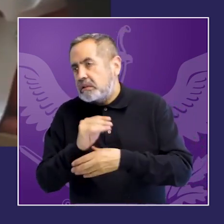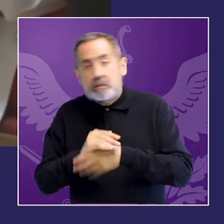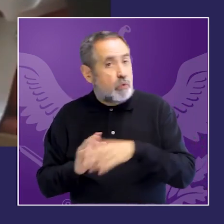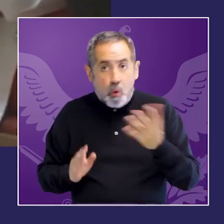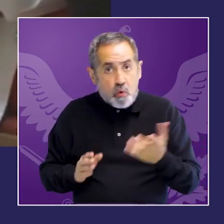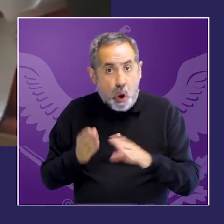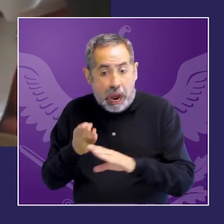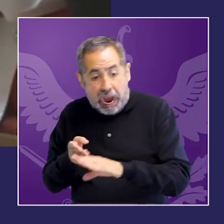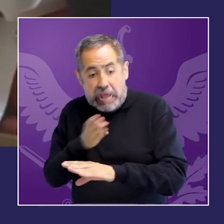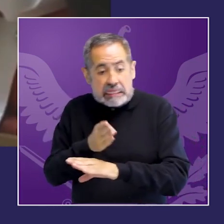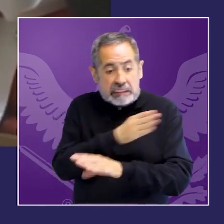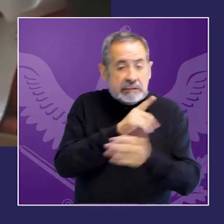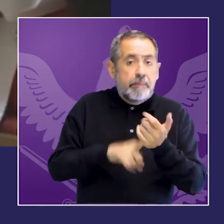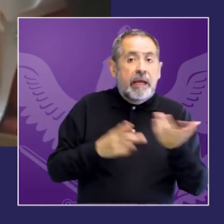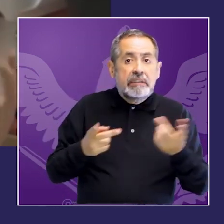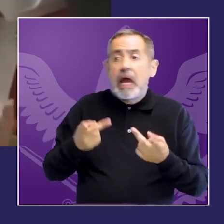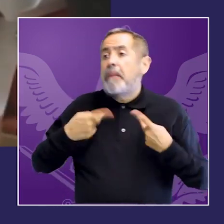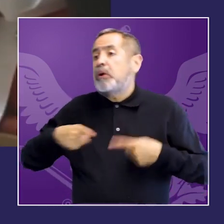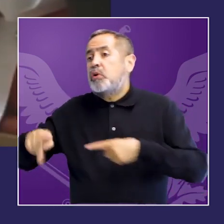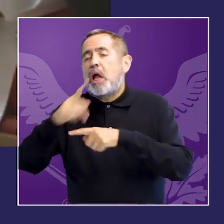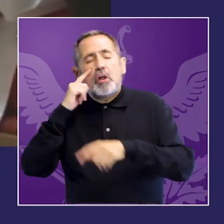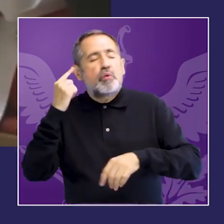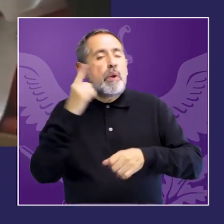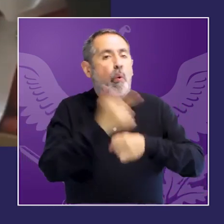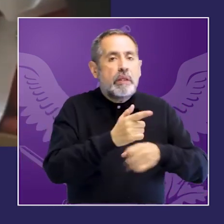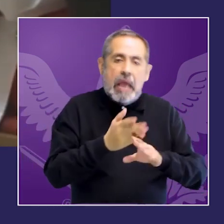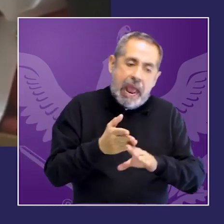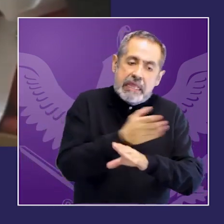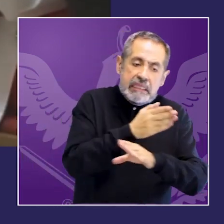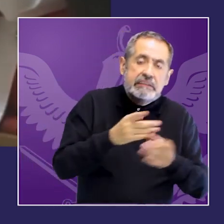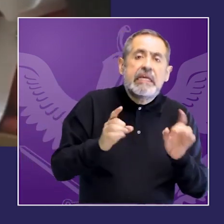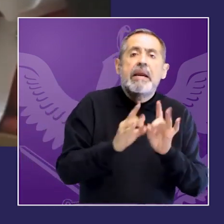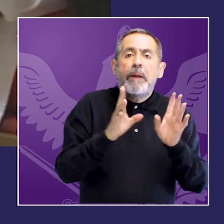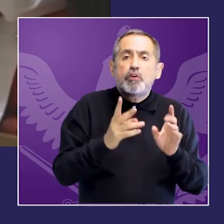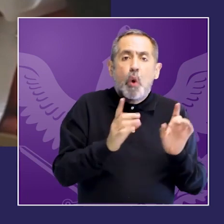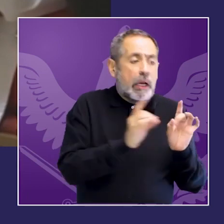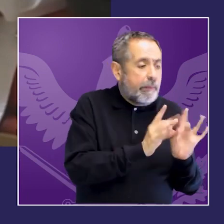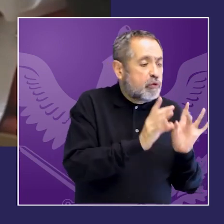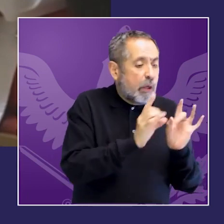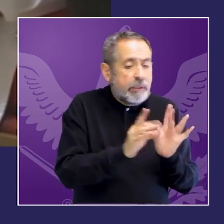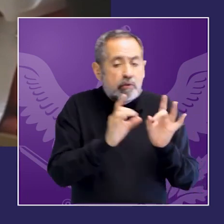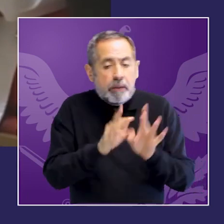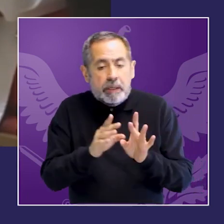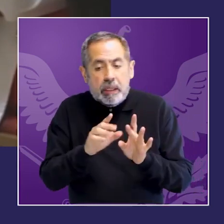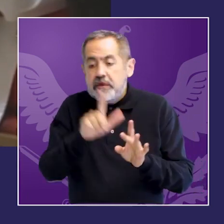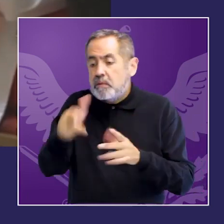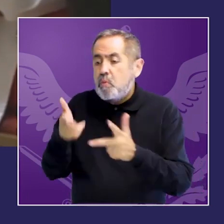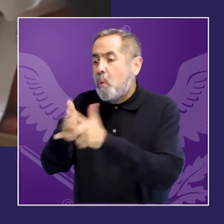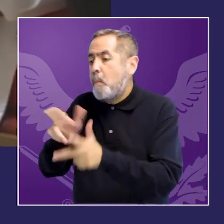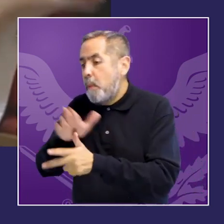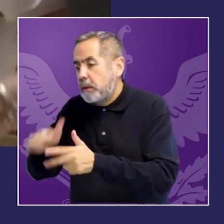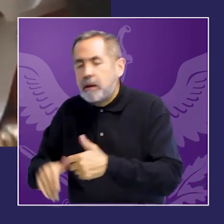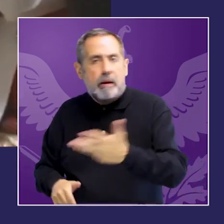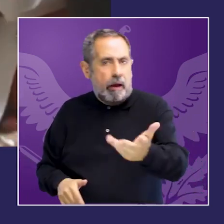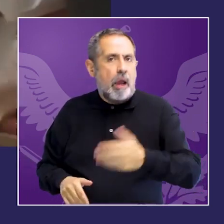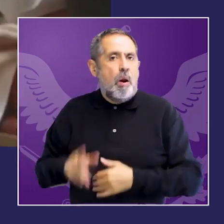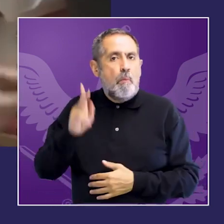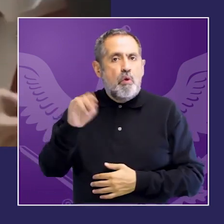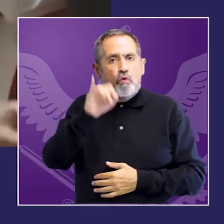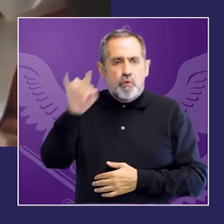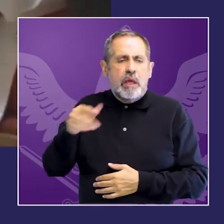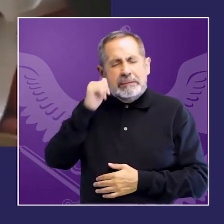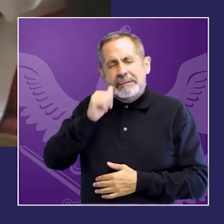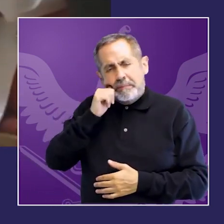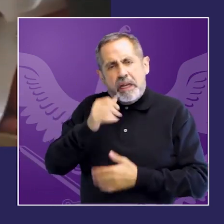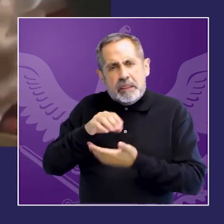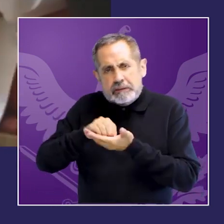no lo vio en la sociedad nadie se dio cuenta porque si bien es cierto que en el caso concreto